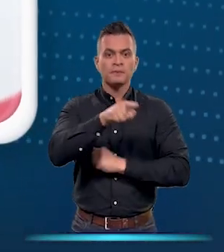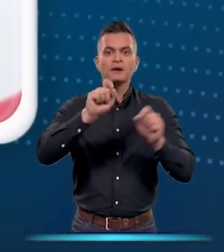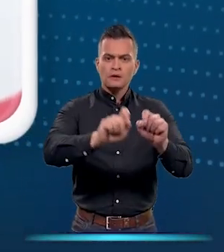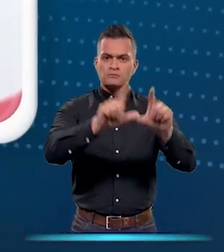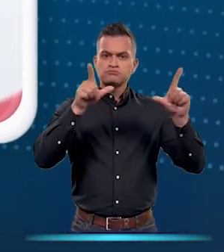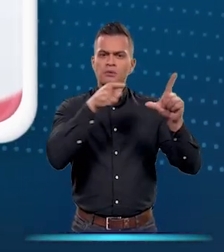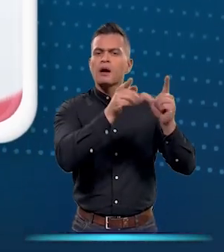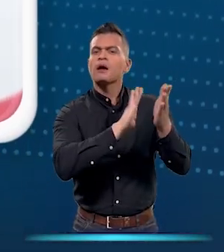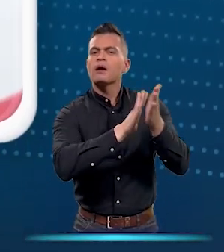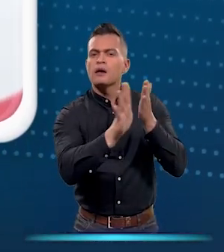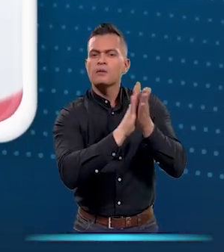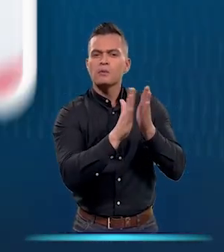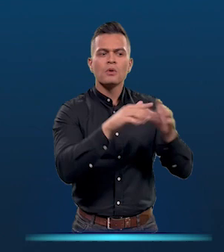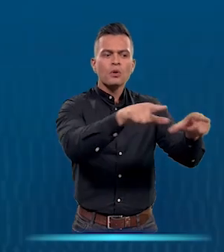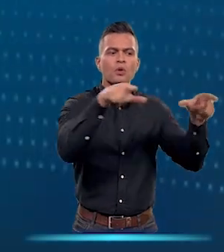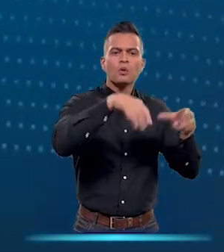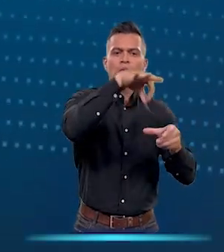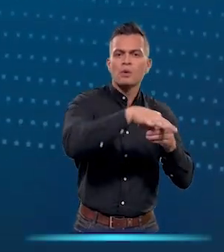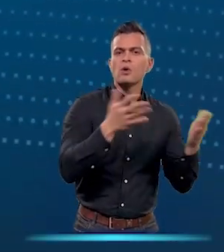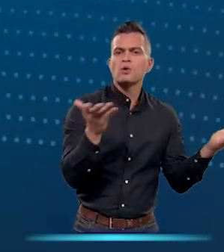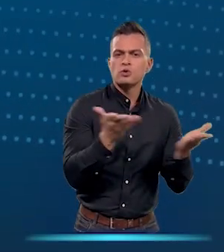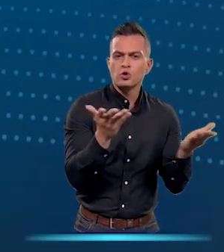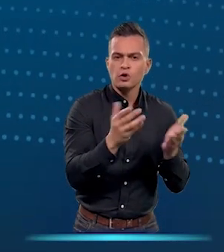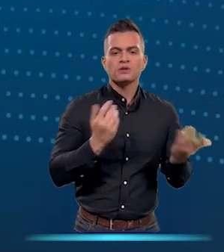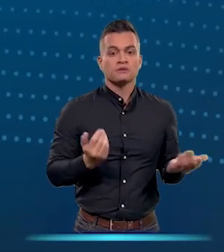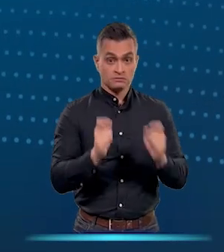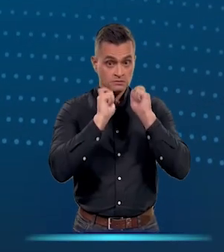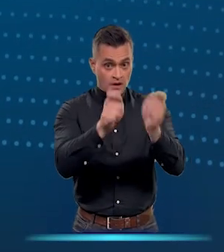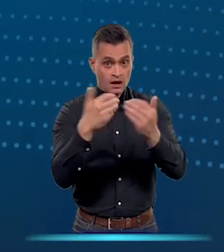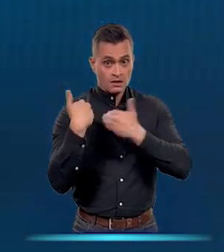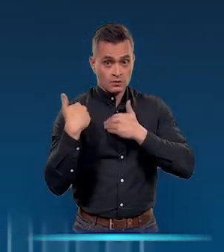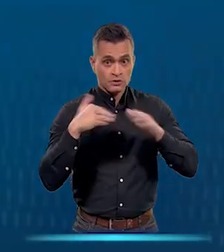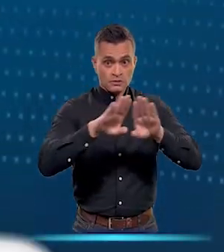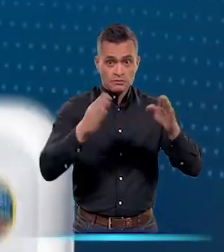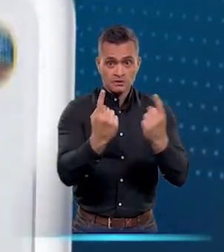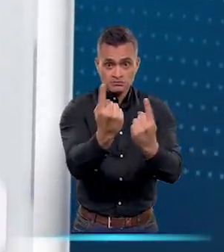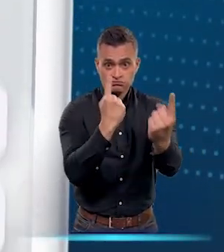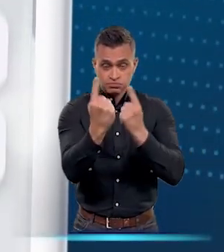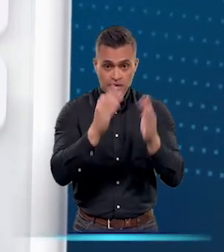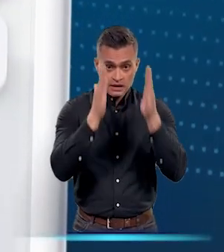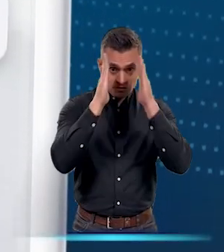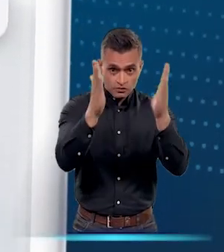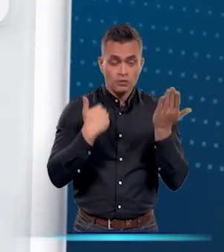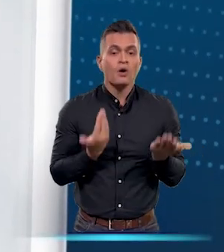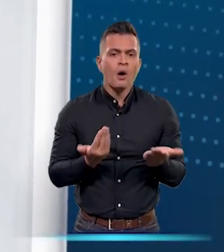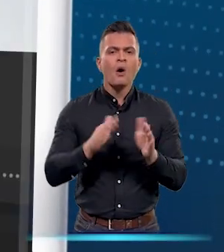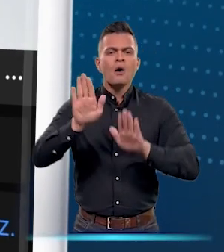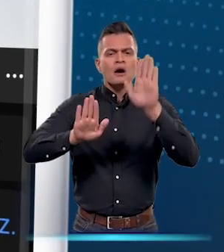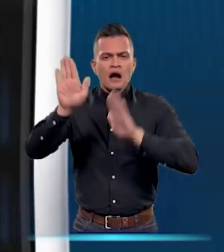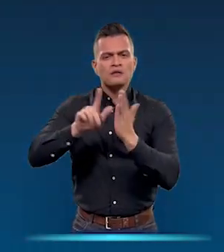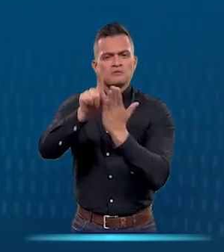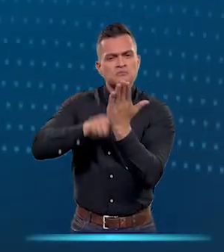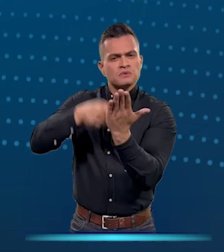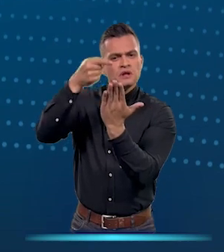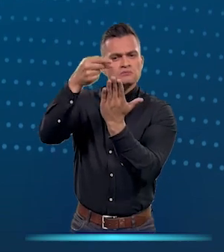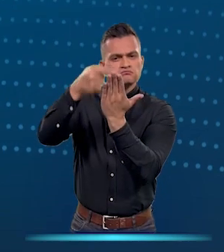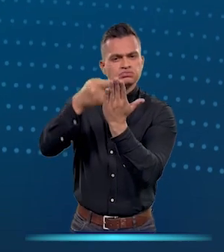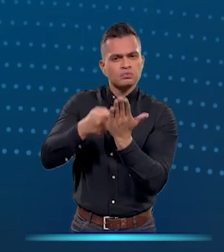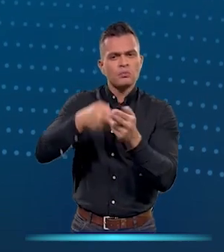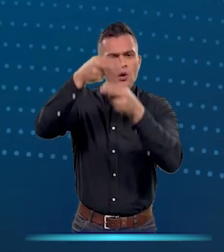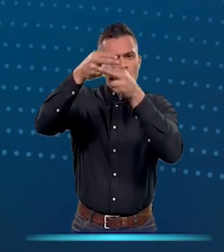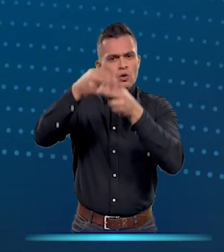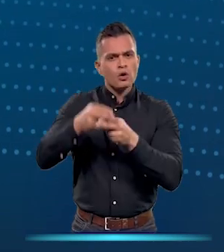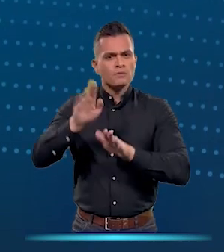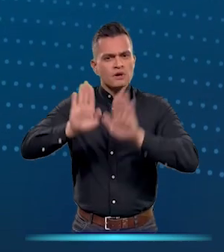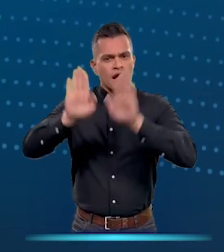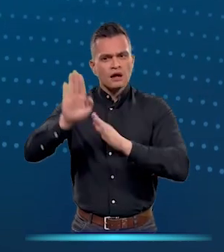Colombia 2023. Allí podrás conocer tu lugar de votación, si fuiste designado como jurado de votación, los candidatos